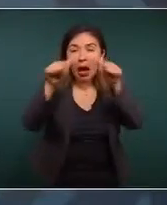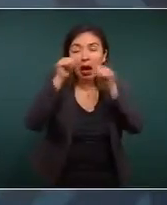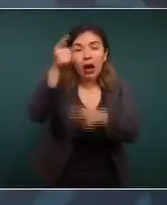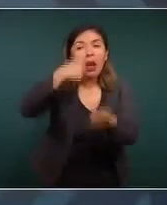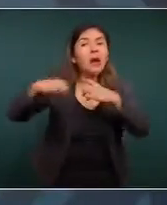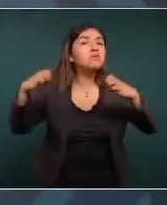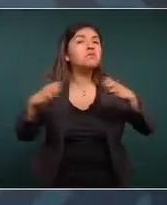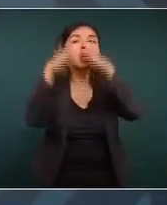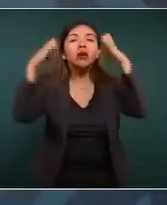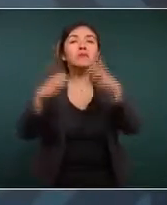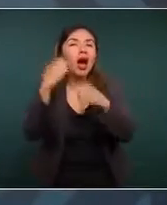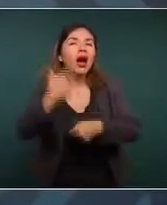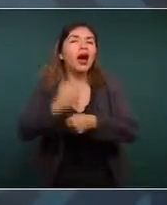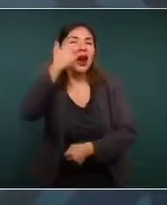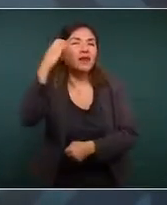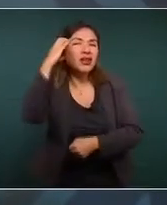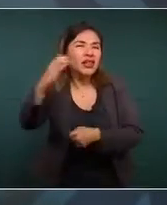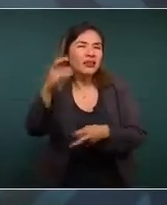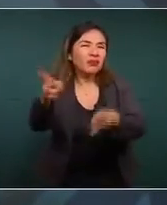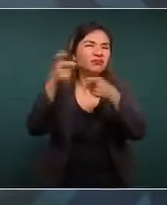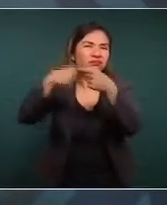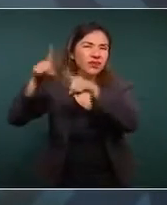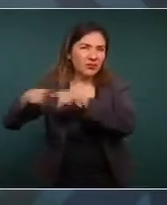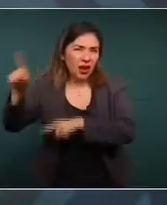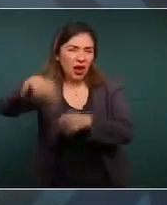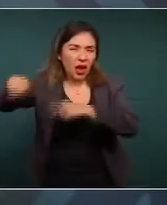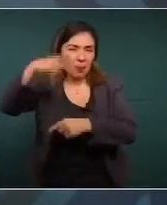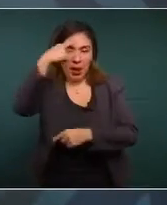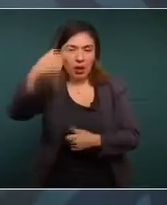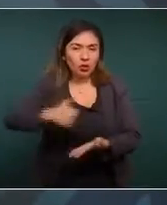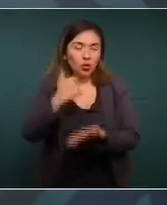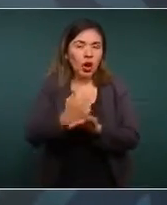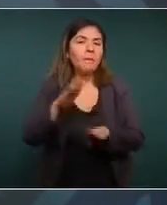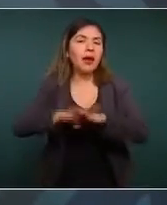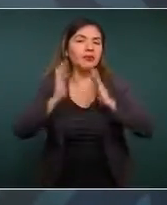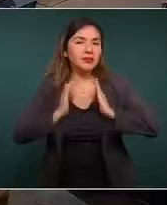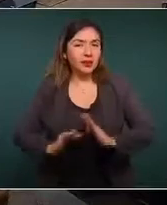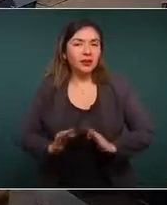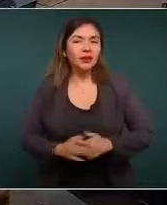afectación a la ciudadanía.